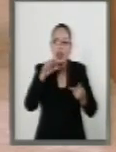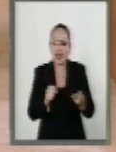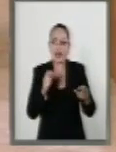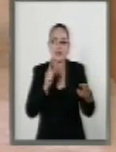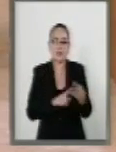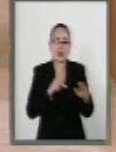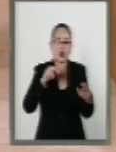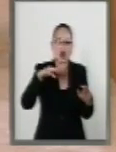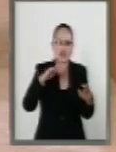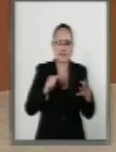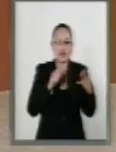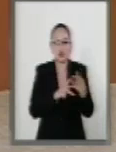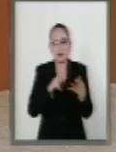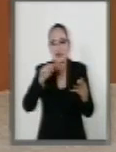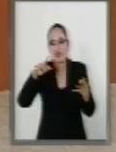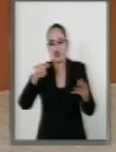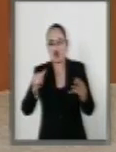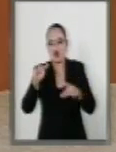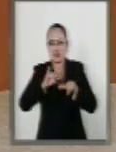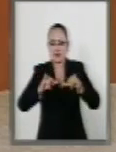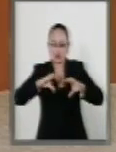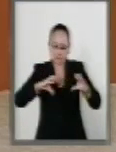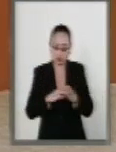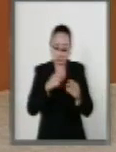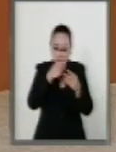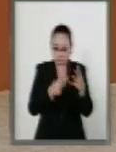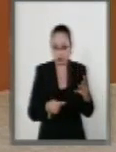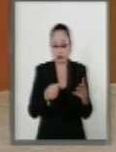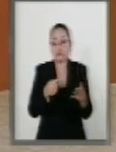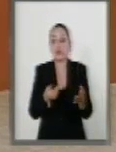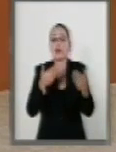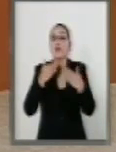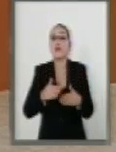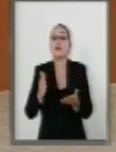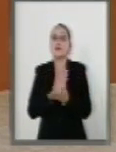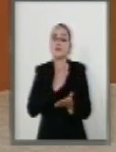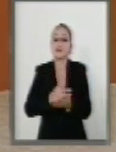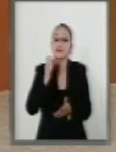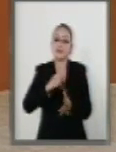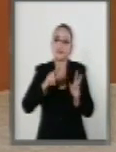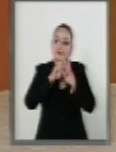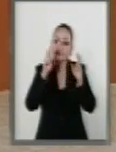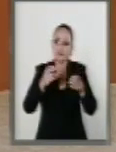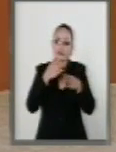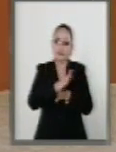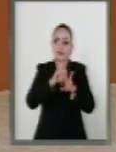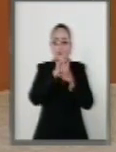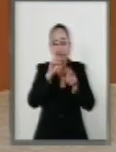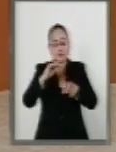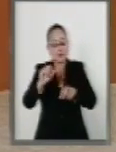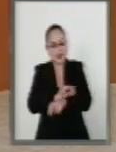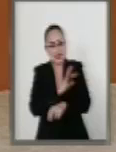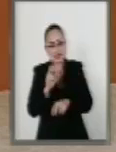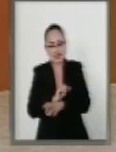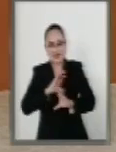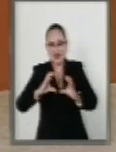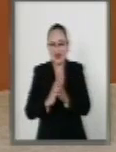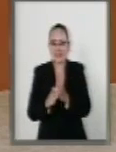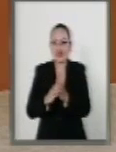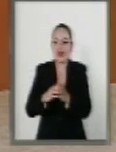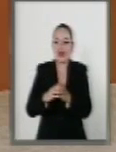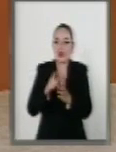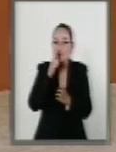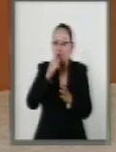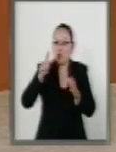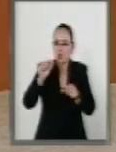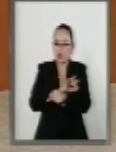petrolíferos y petroquímicos y, por otro lado, todos los asuntos relacionados con la electricidad y el impulso a la generación a través de